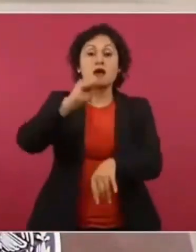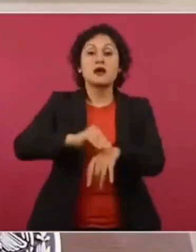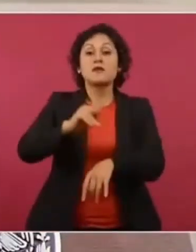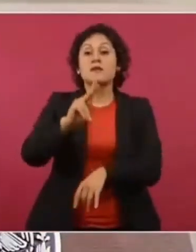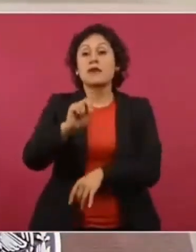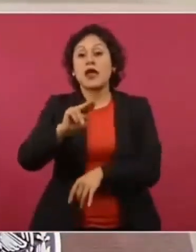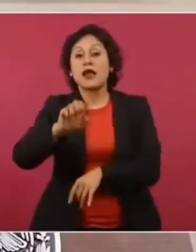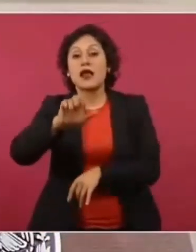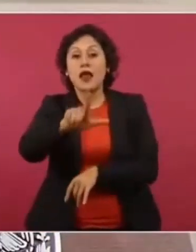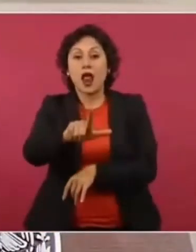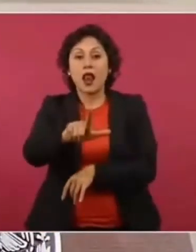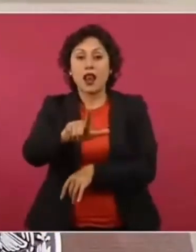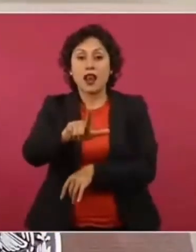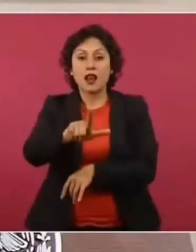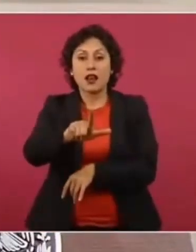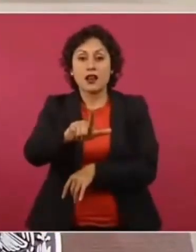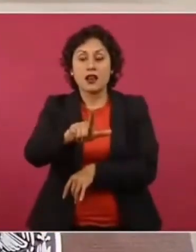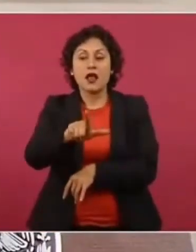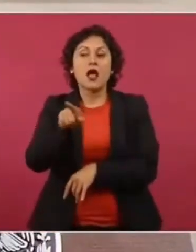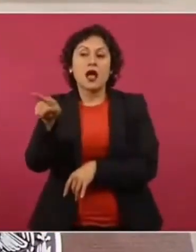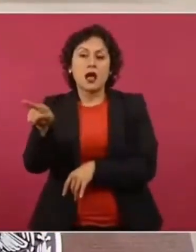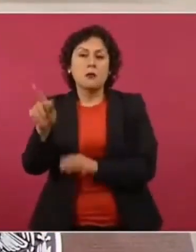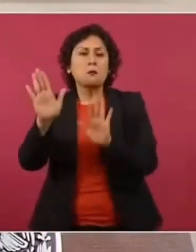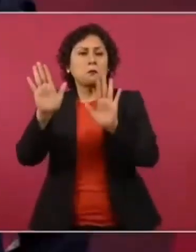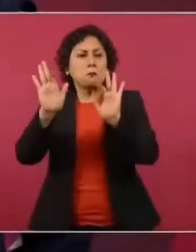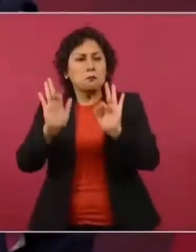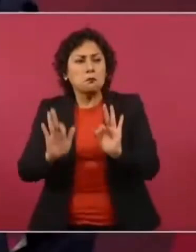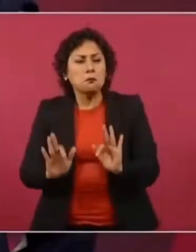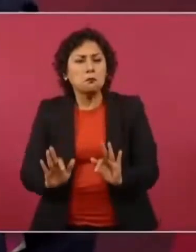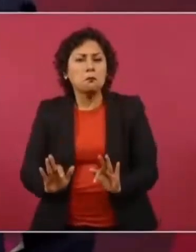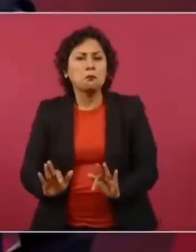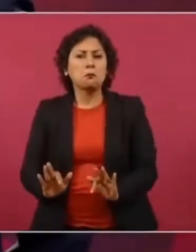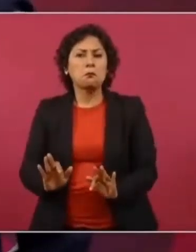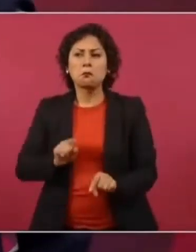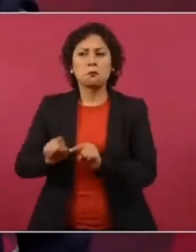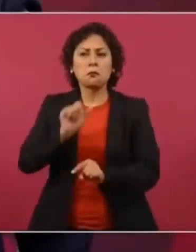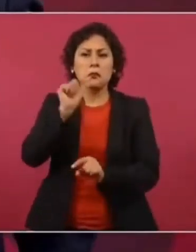él le bajaba. Lo mandé al carajo.